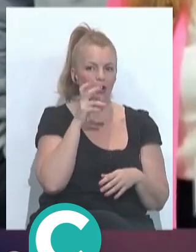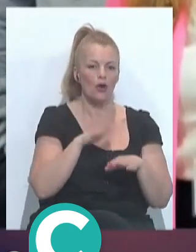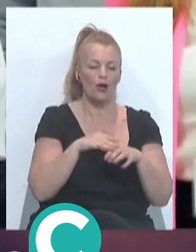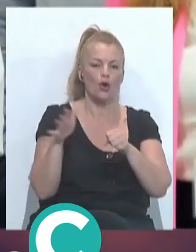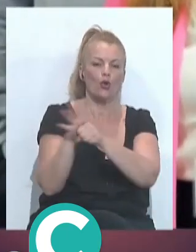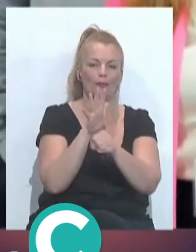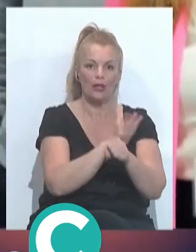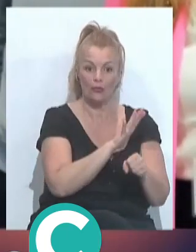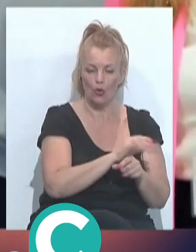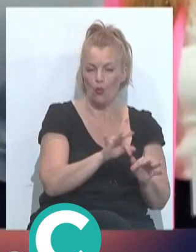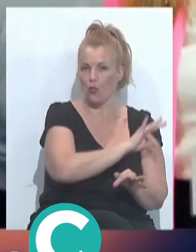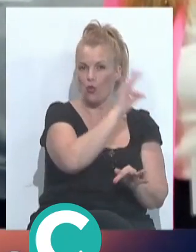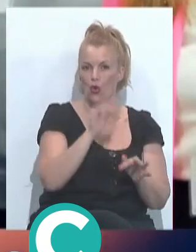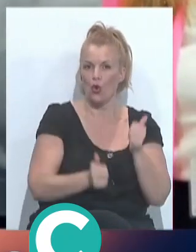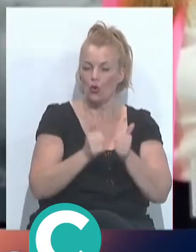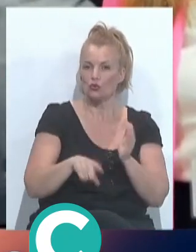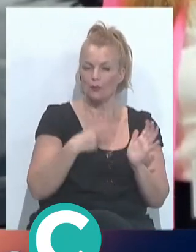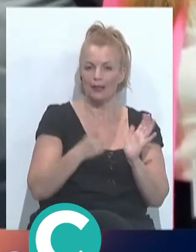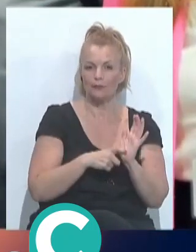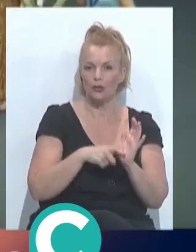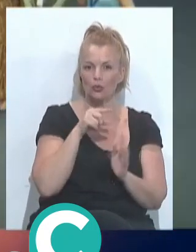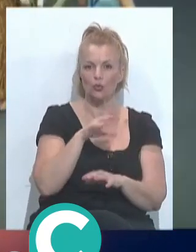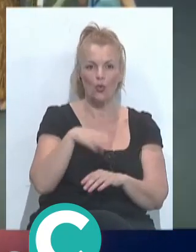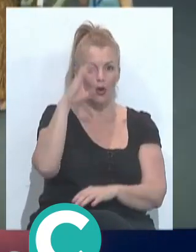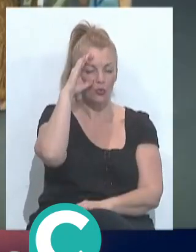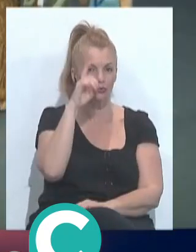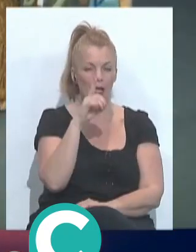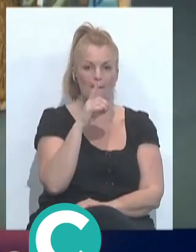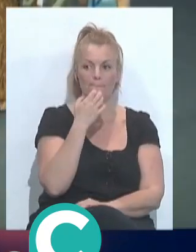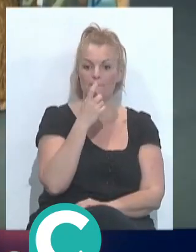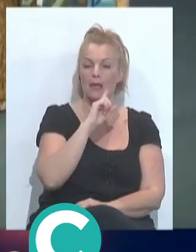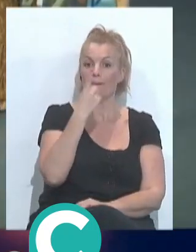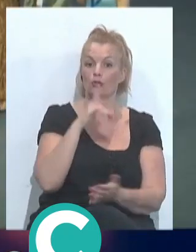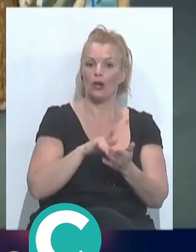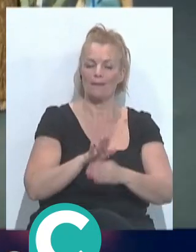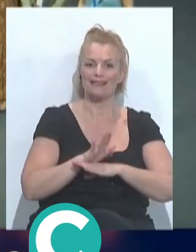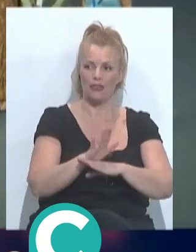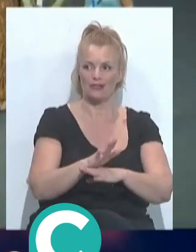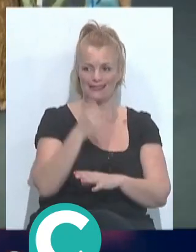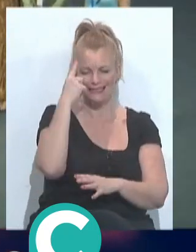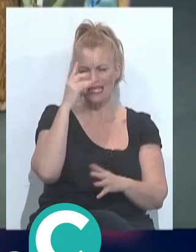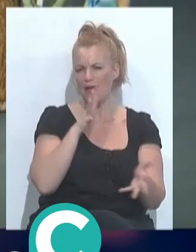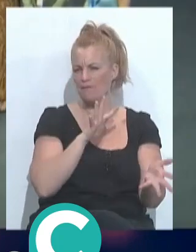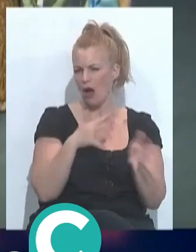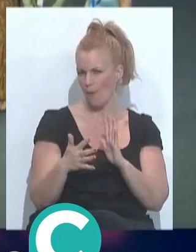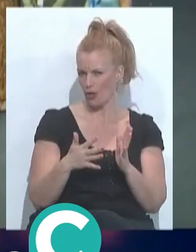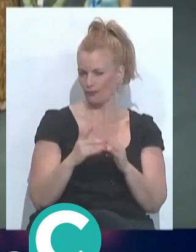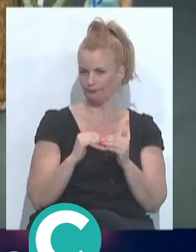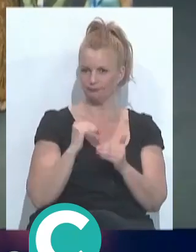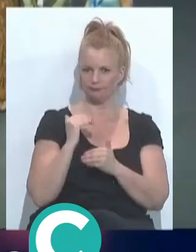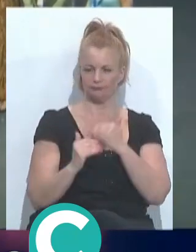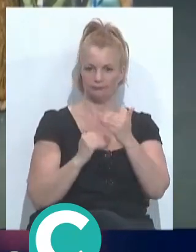concursos completos, al final... O sea, tú escuchas la presentación y sabes un poco cómo va a ir el...